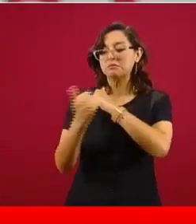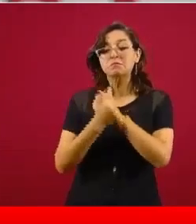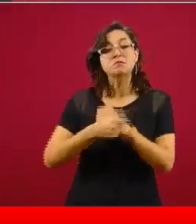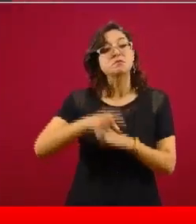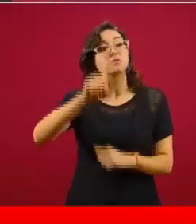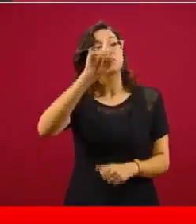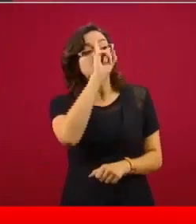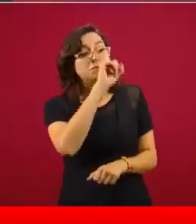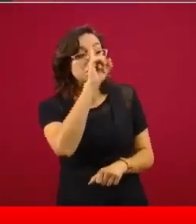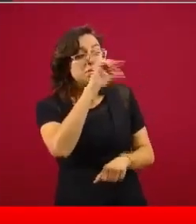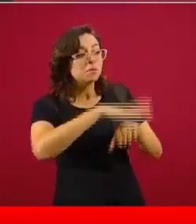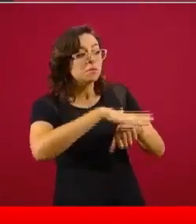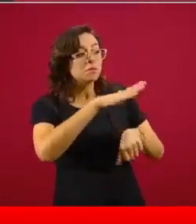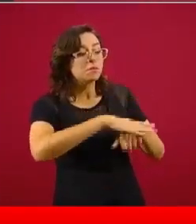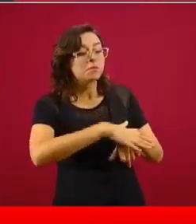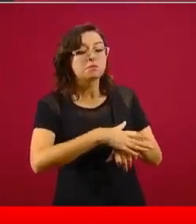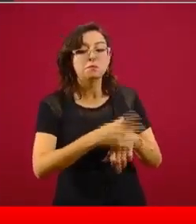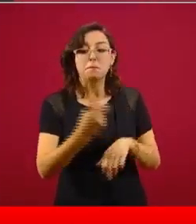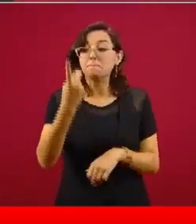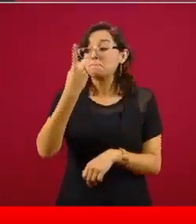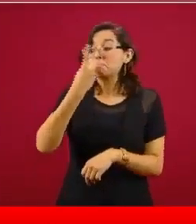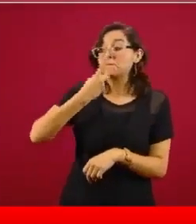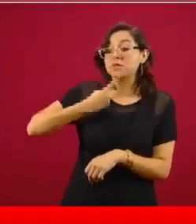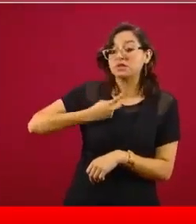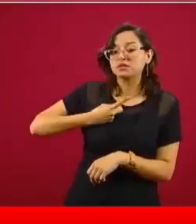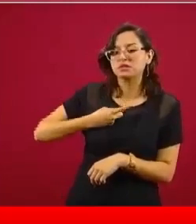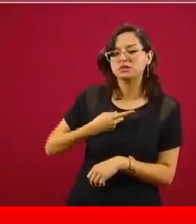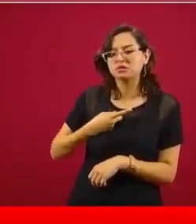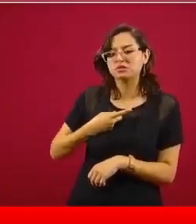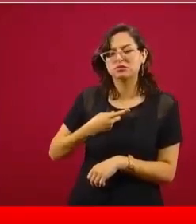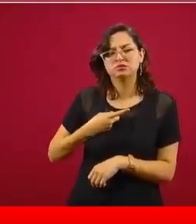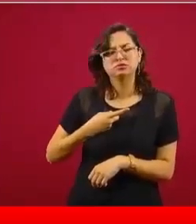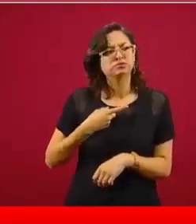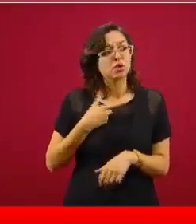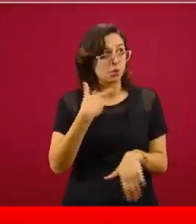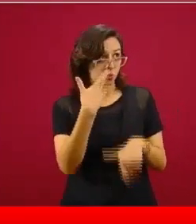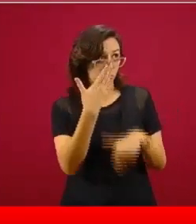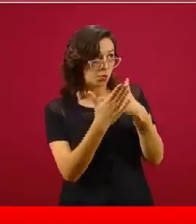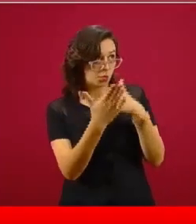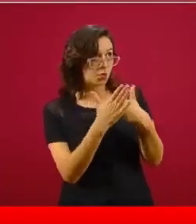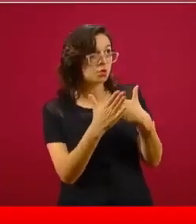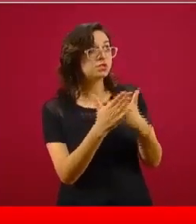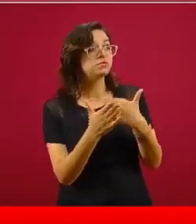cuando triunfemos,